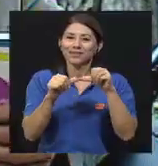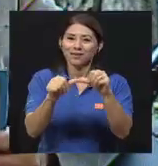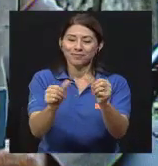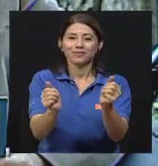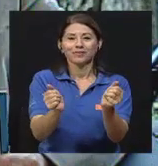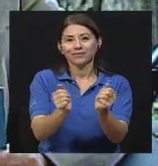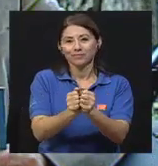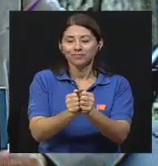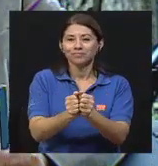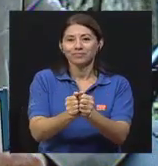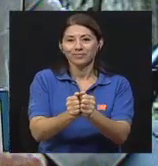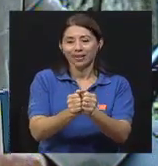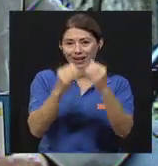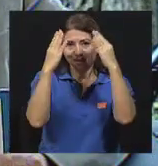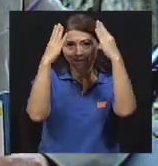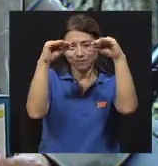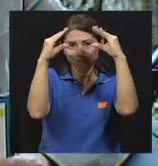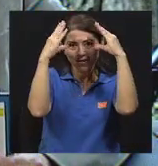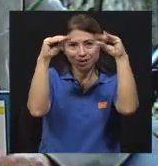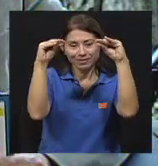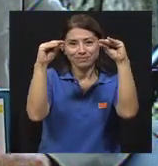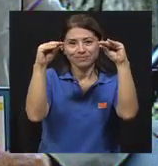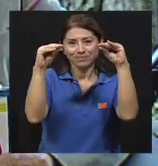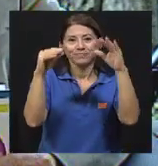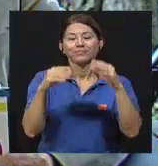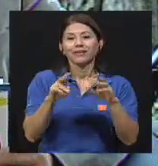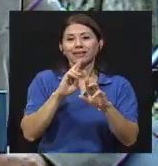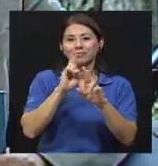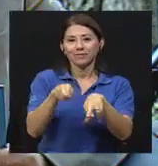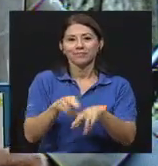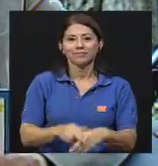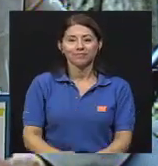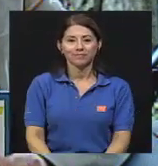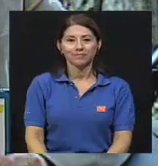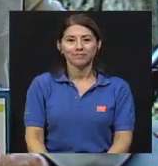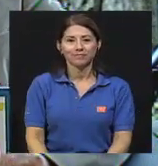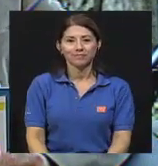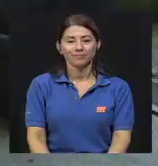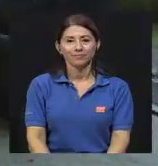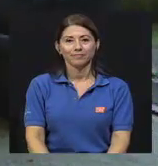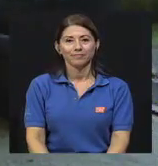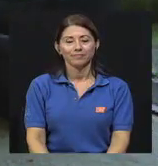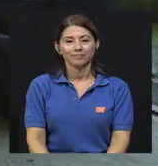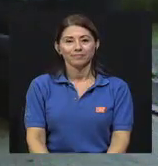y pronto regresamos entonces. Con esta pregunta de María del Mar.